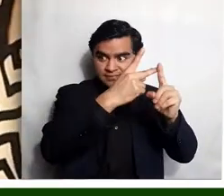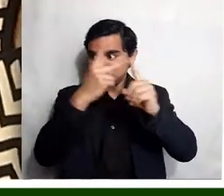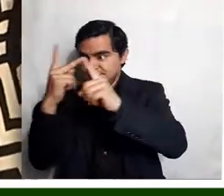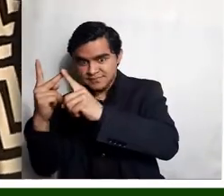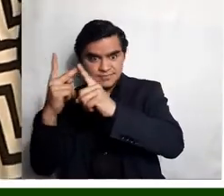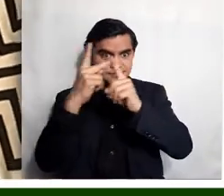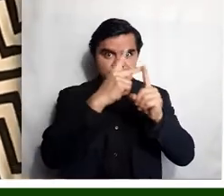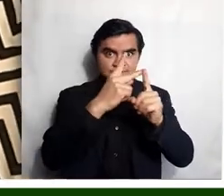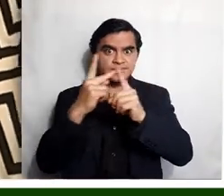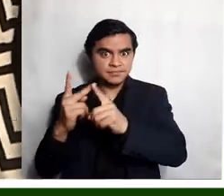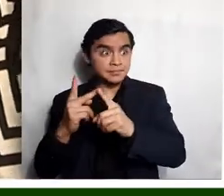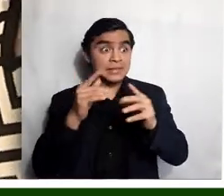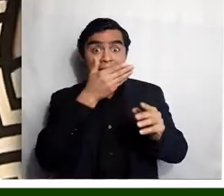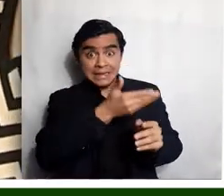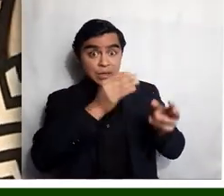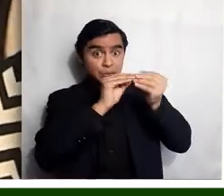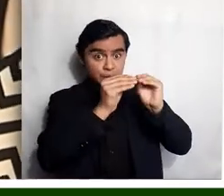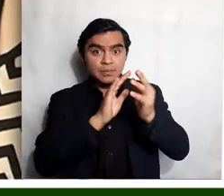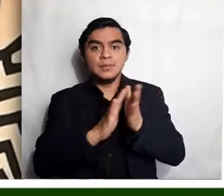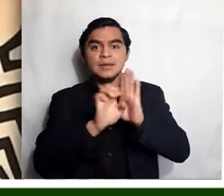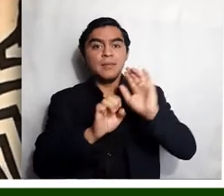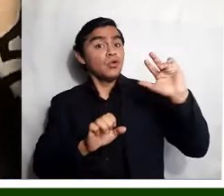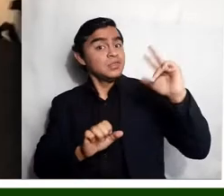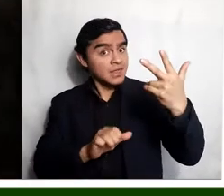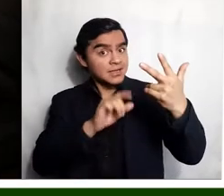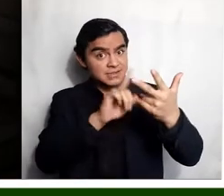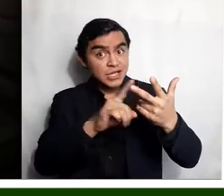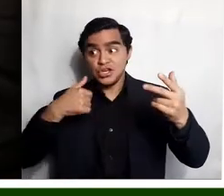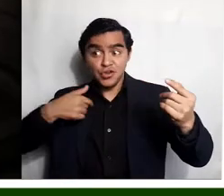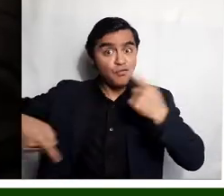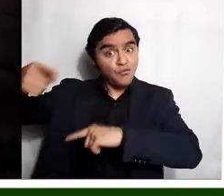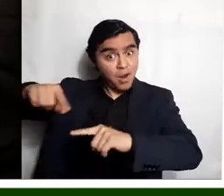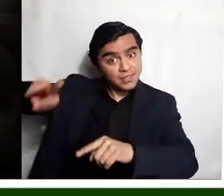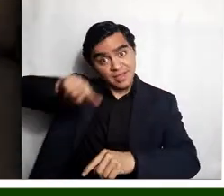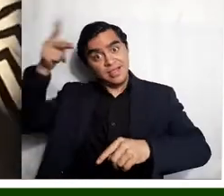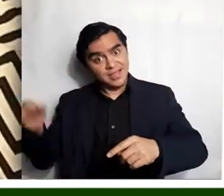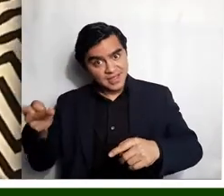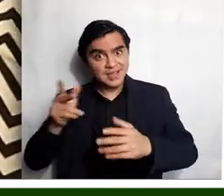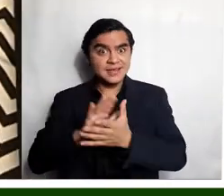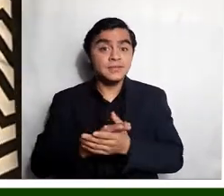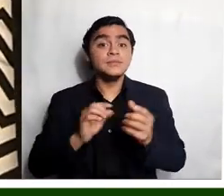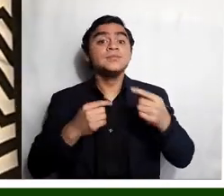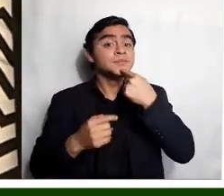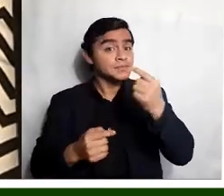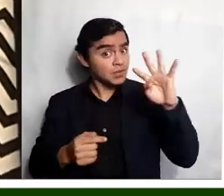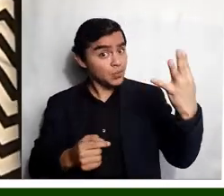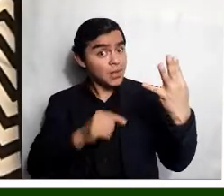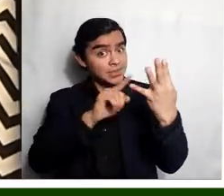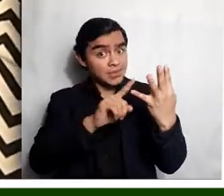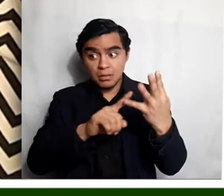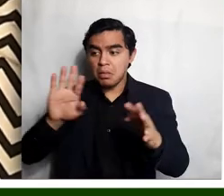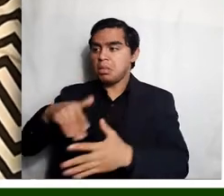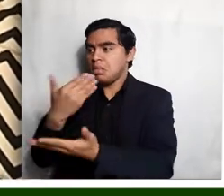palabras, con esos números. Si digo tres, doy vueltas al revés. Si digo cuatro, se